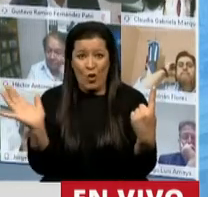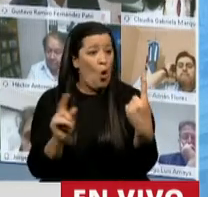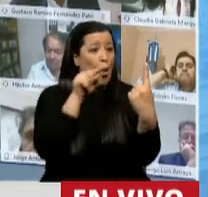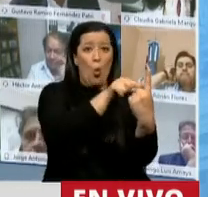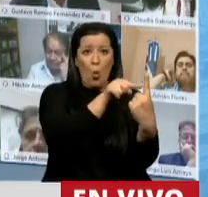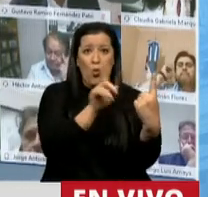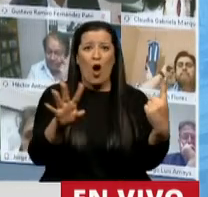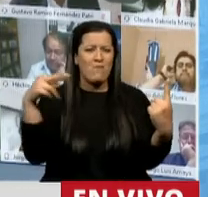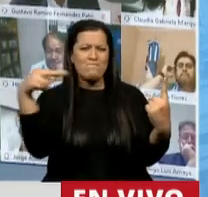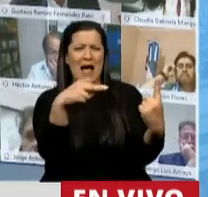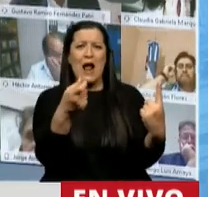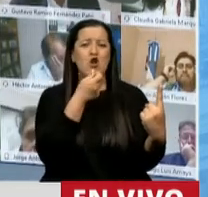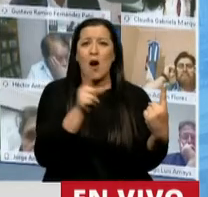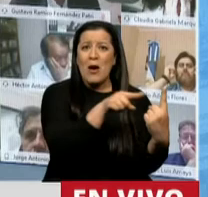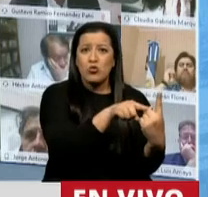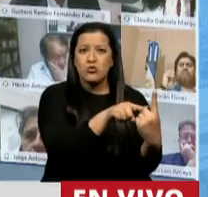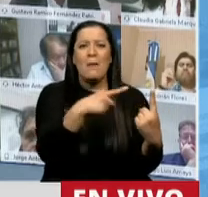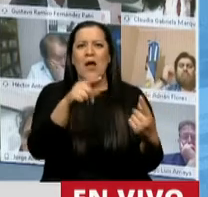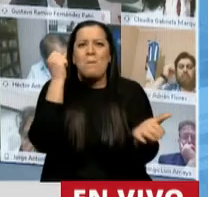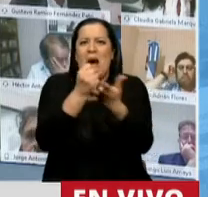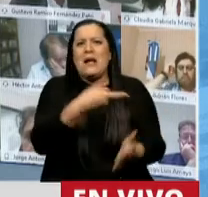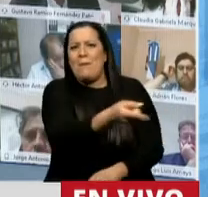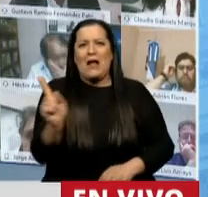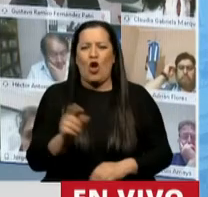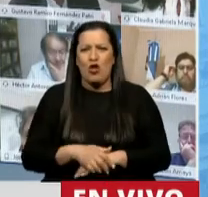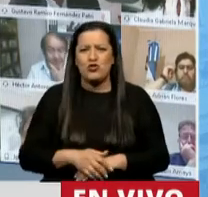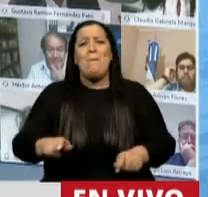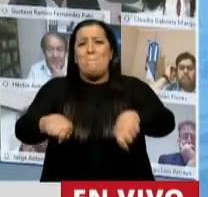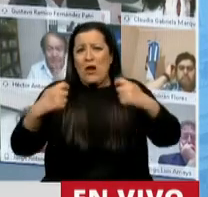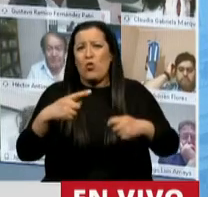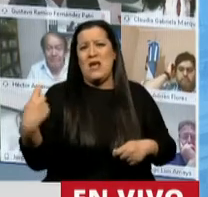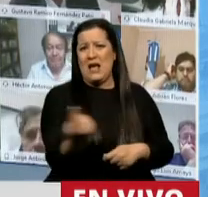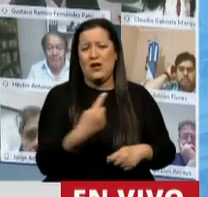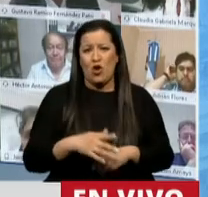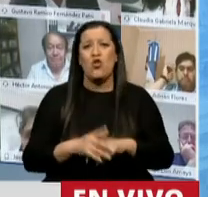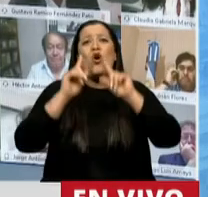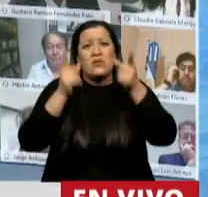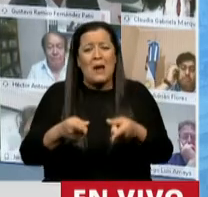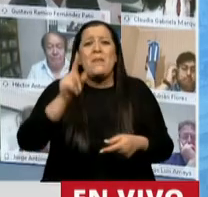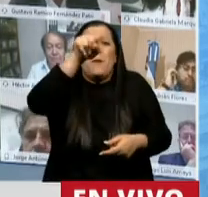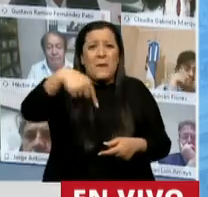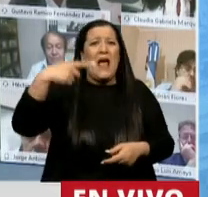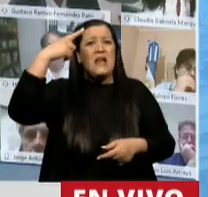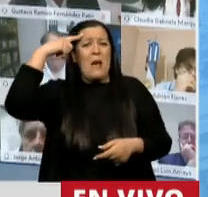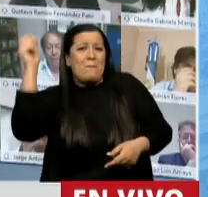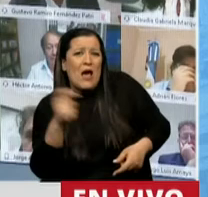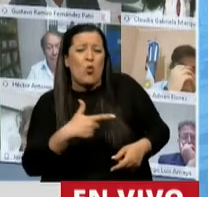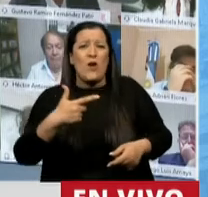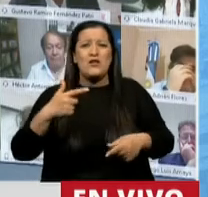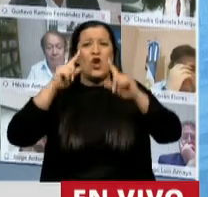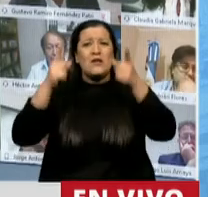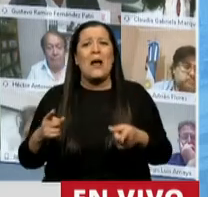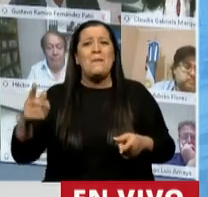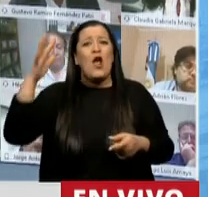no nos guste, sí, sí, también conforma un prejuicio o conforma una